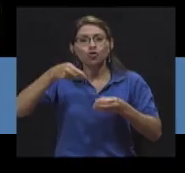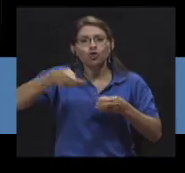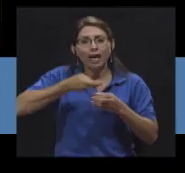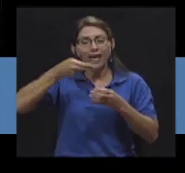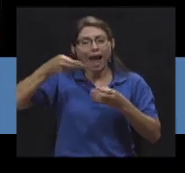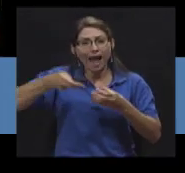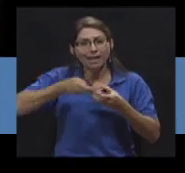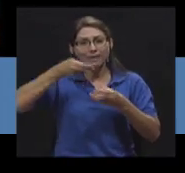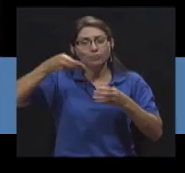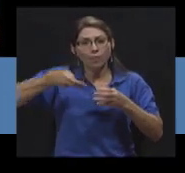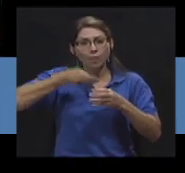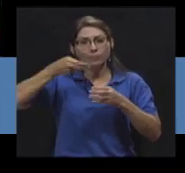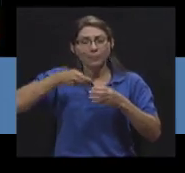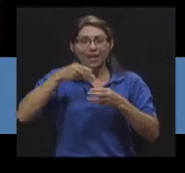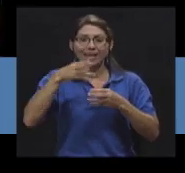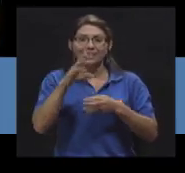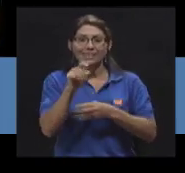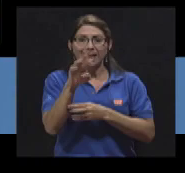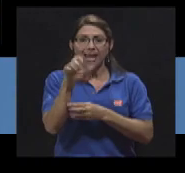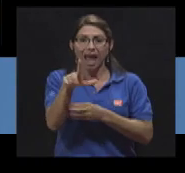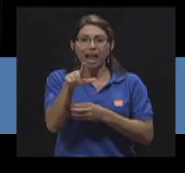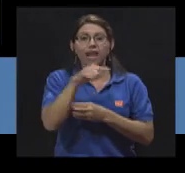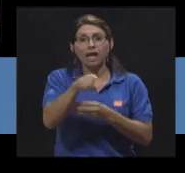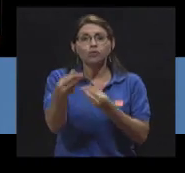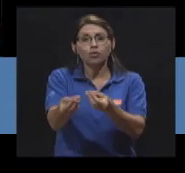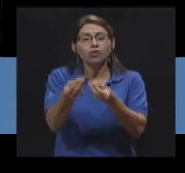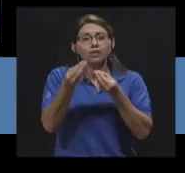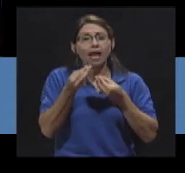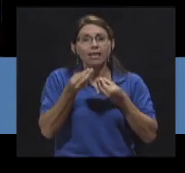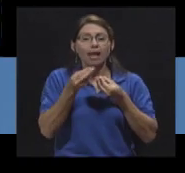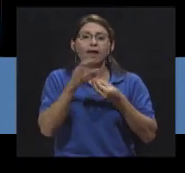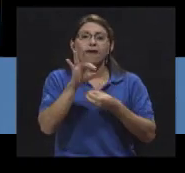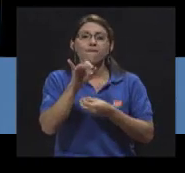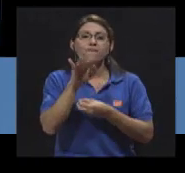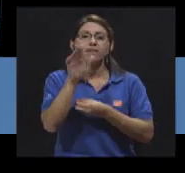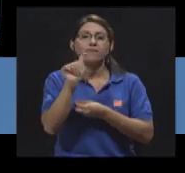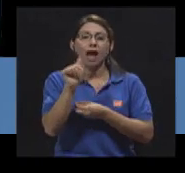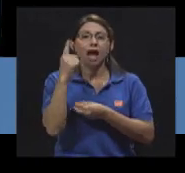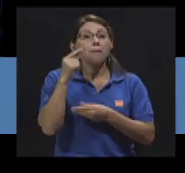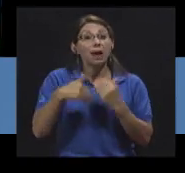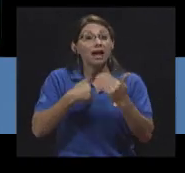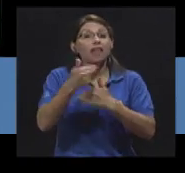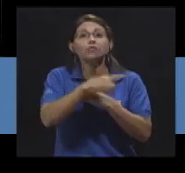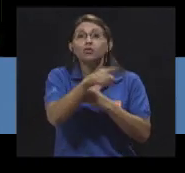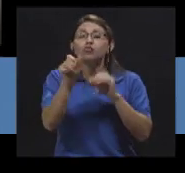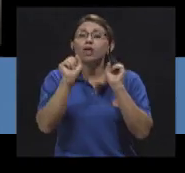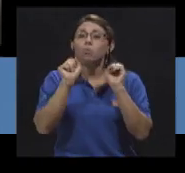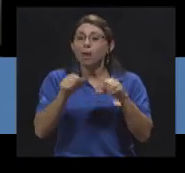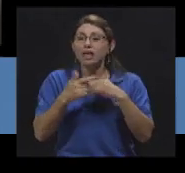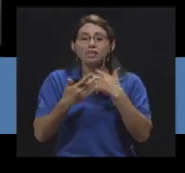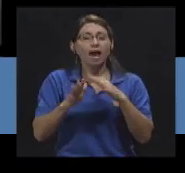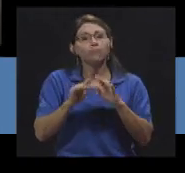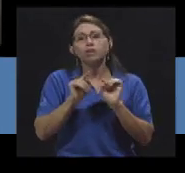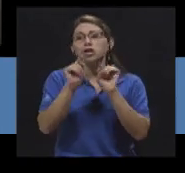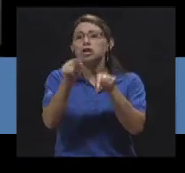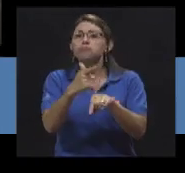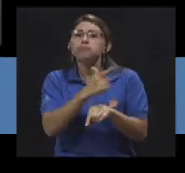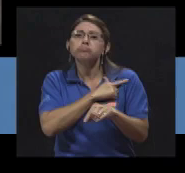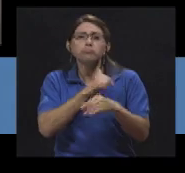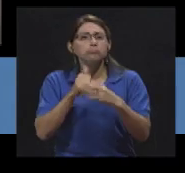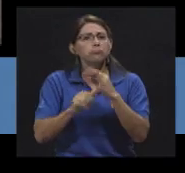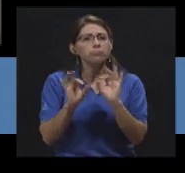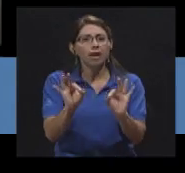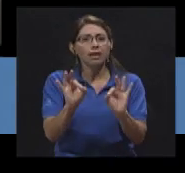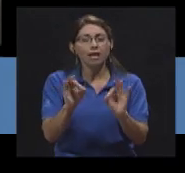básicamente nos va a dar la fibra que el organismo necesita para hacer una adecuada evacuación después. Entonces, si usted no quiere consumir